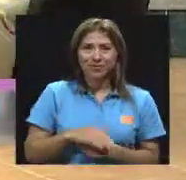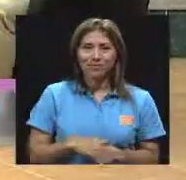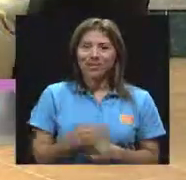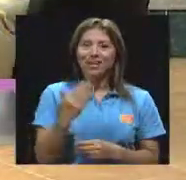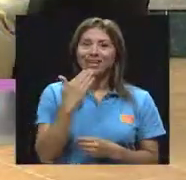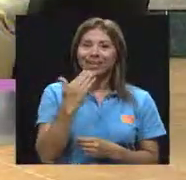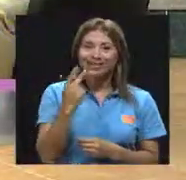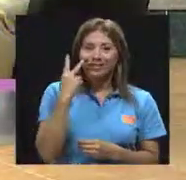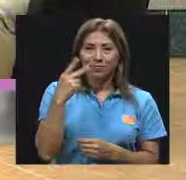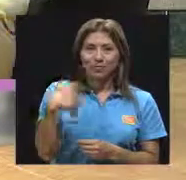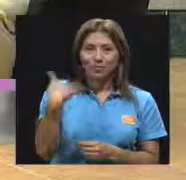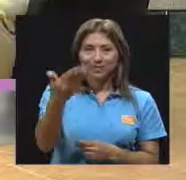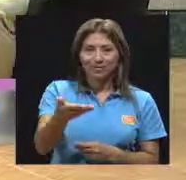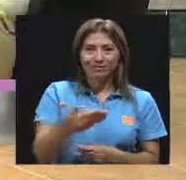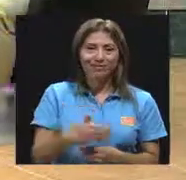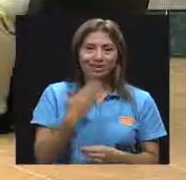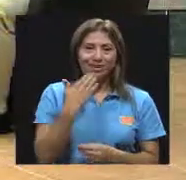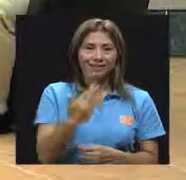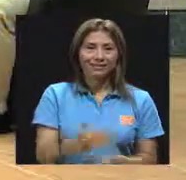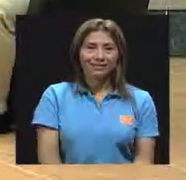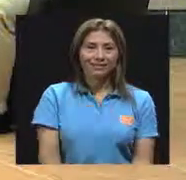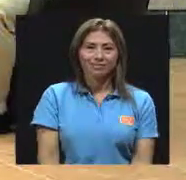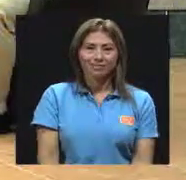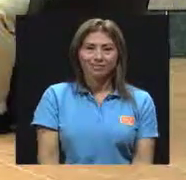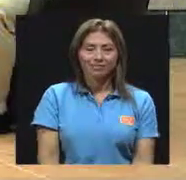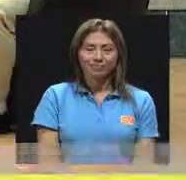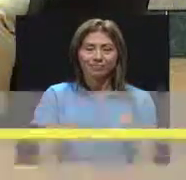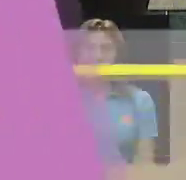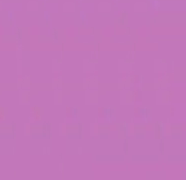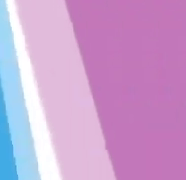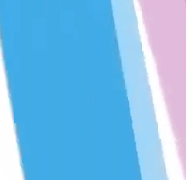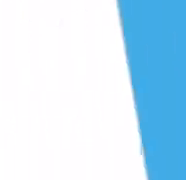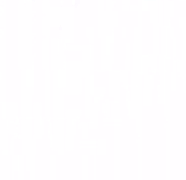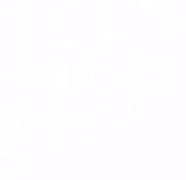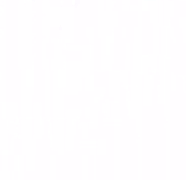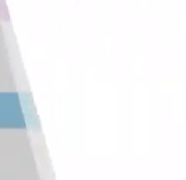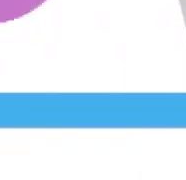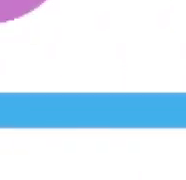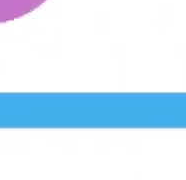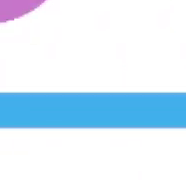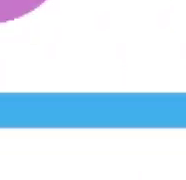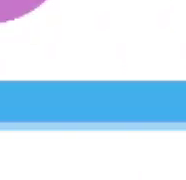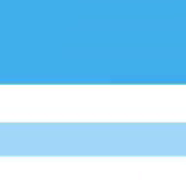y nos vemos. Muchas gracias. Muchas gracias, Abuelo. Gracias.